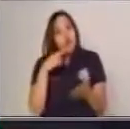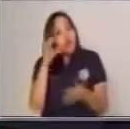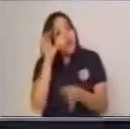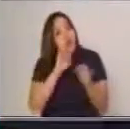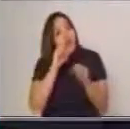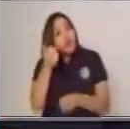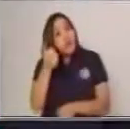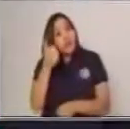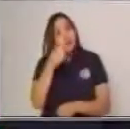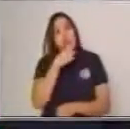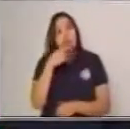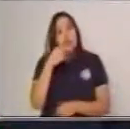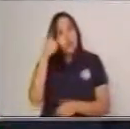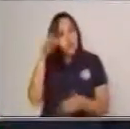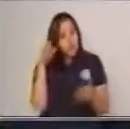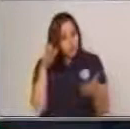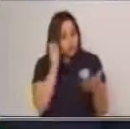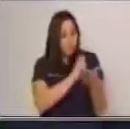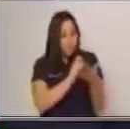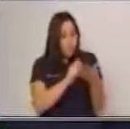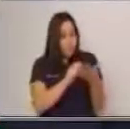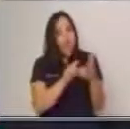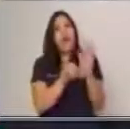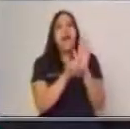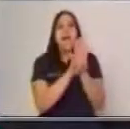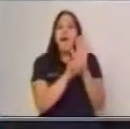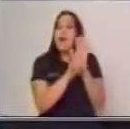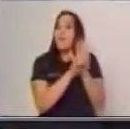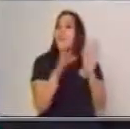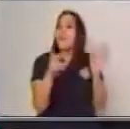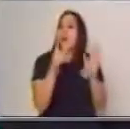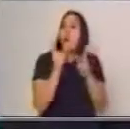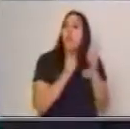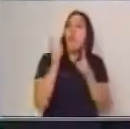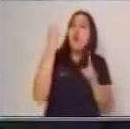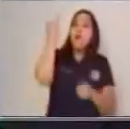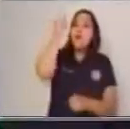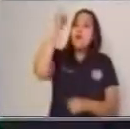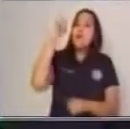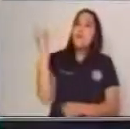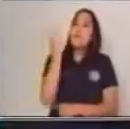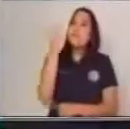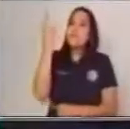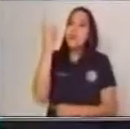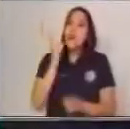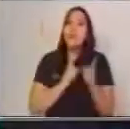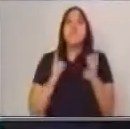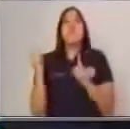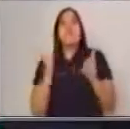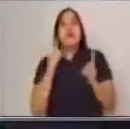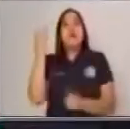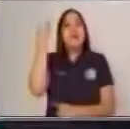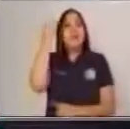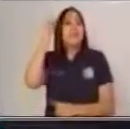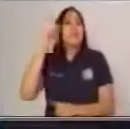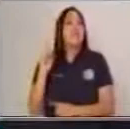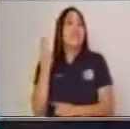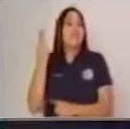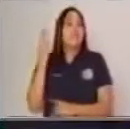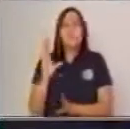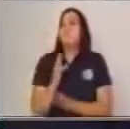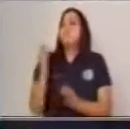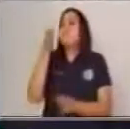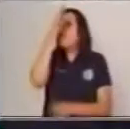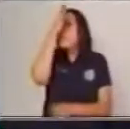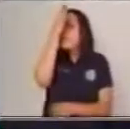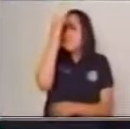lapicero de color azul y recuerden identificar la idea principal y las ideas secundarias. ¿Cómo se puede aprender esto?